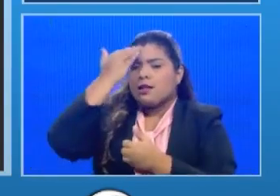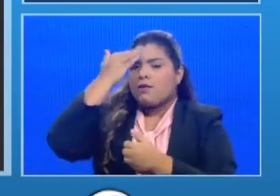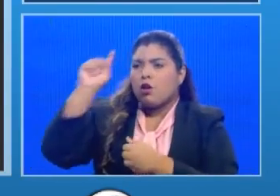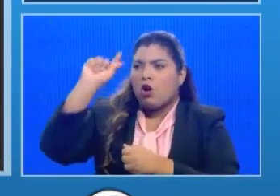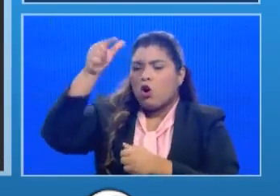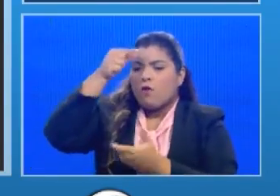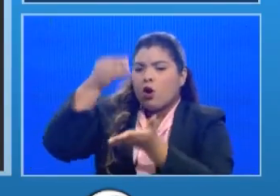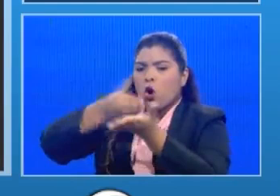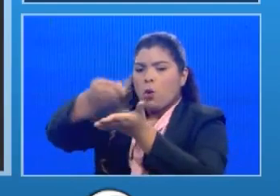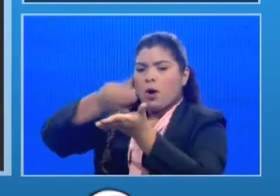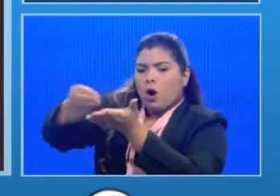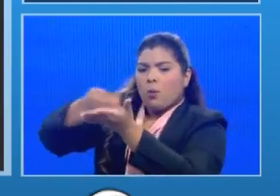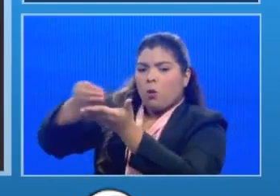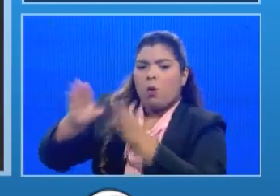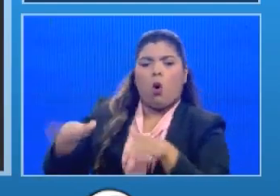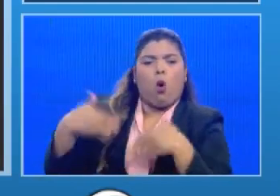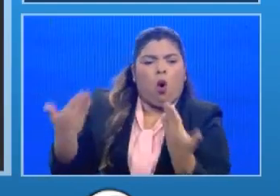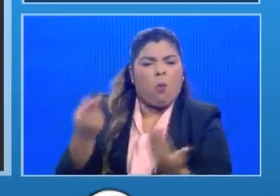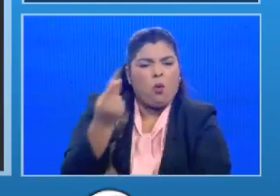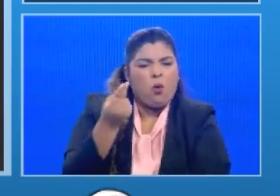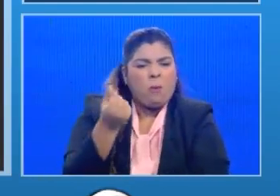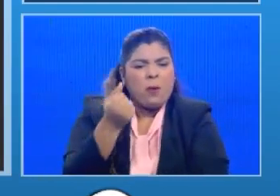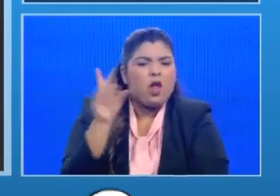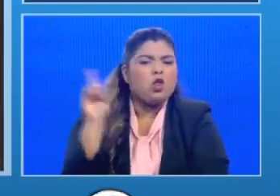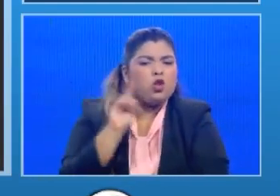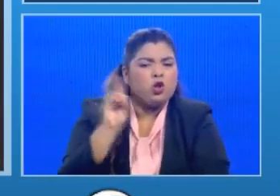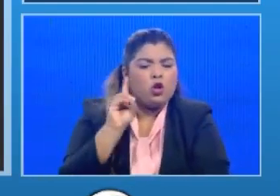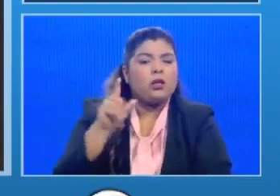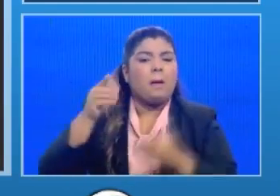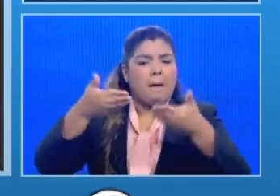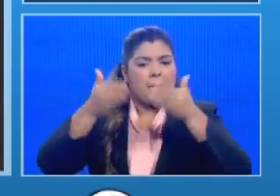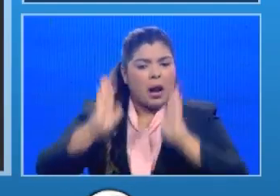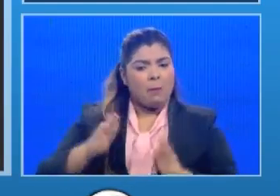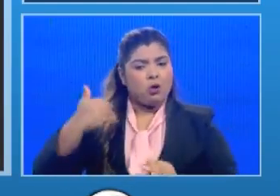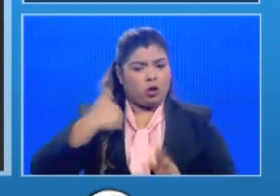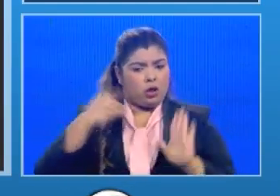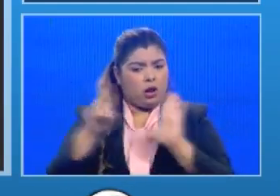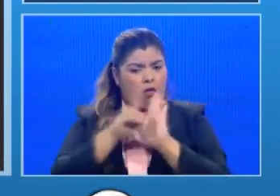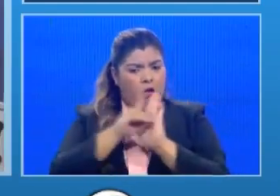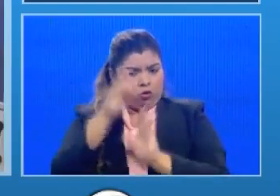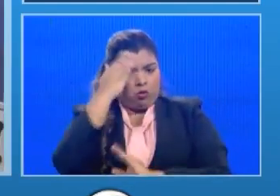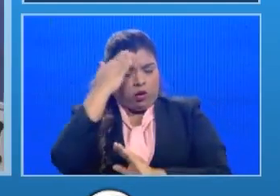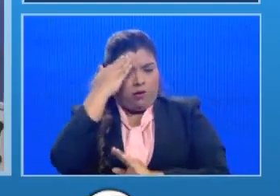gobiernos locales y así saber cómo y en qué se utiliza cada recurso del estado